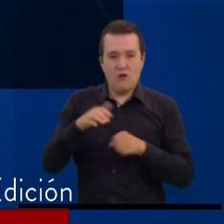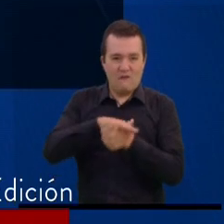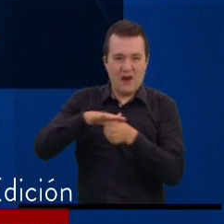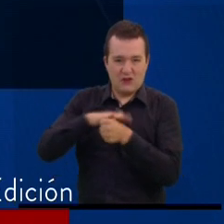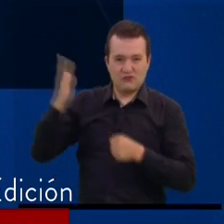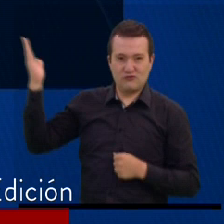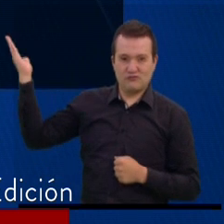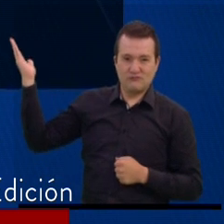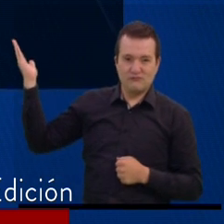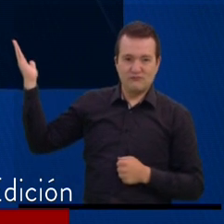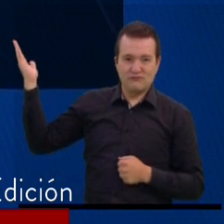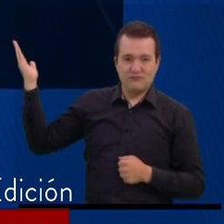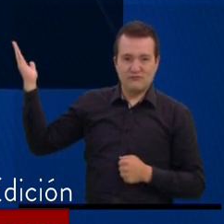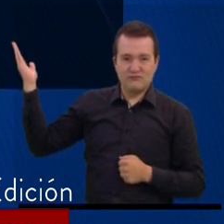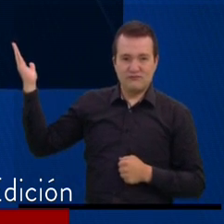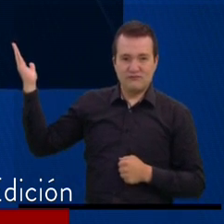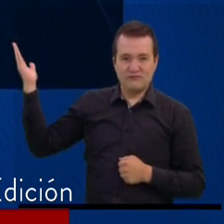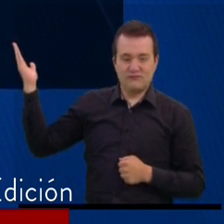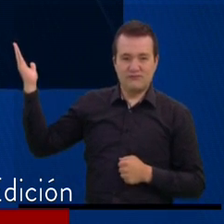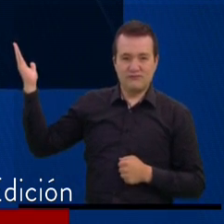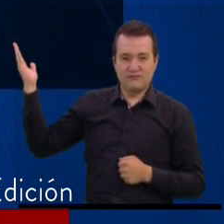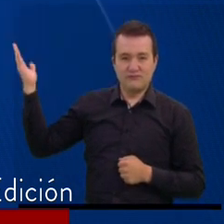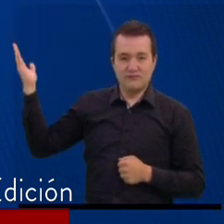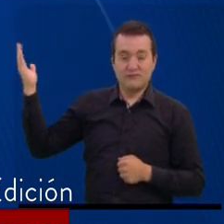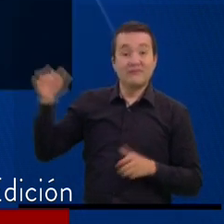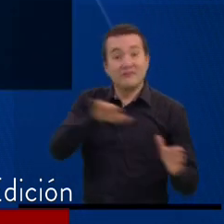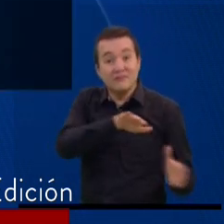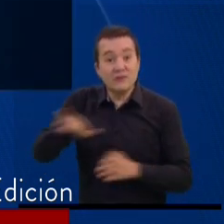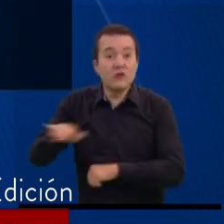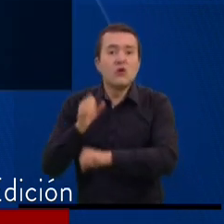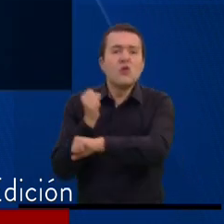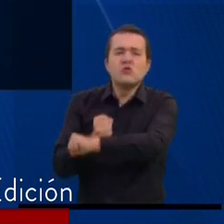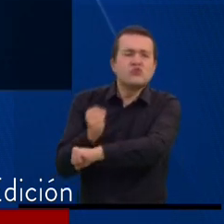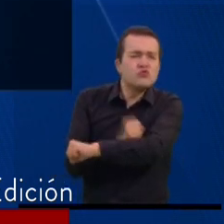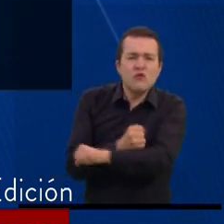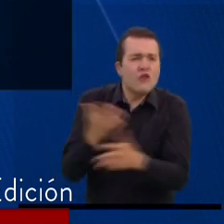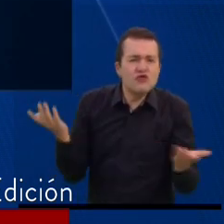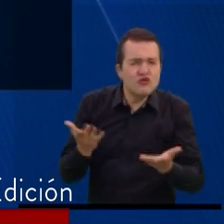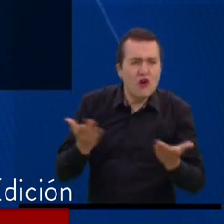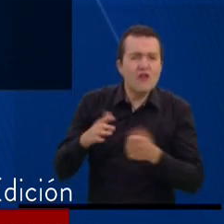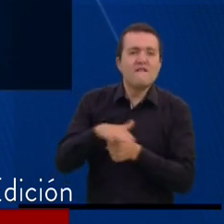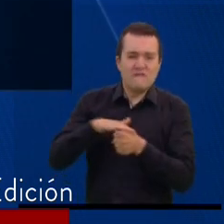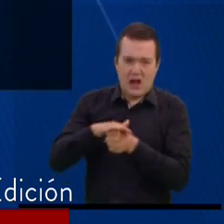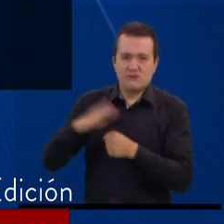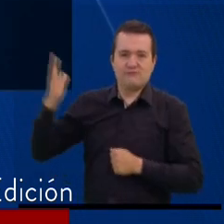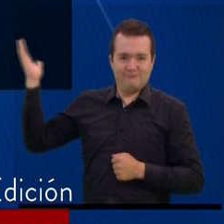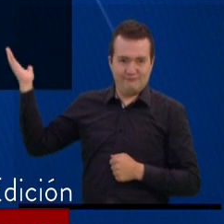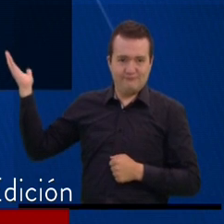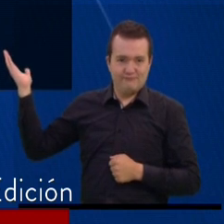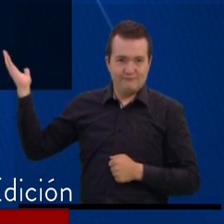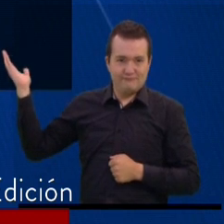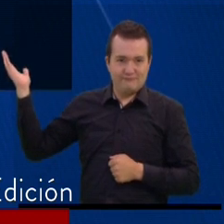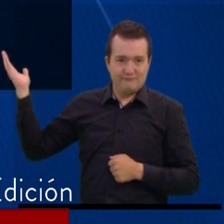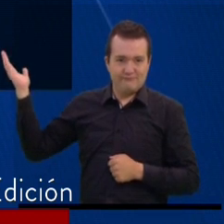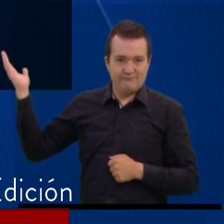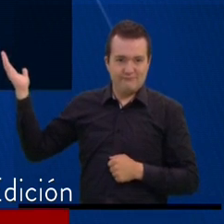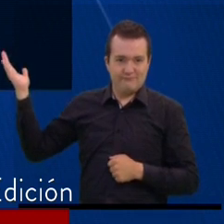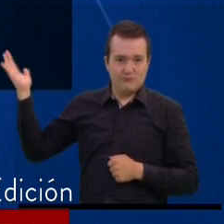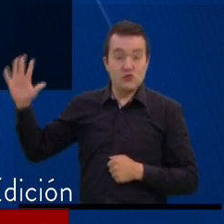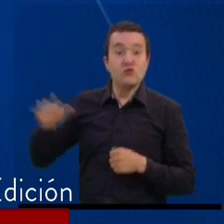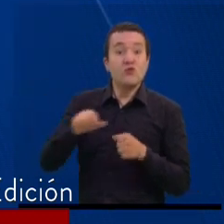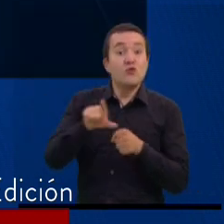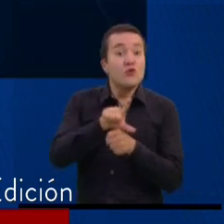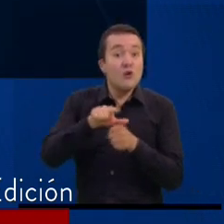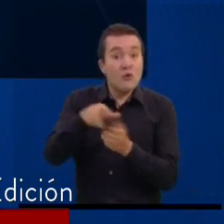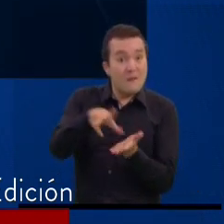Rubio, Chapinero Norte y Chapinero Central. Localidad de Suba, Barrio Britalia, Cantagalio y Mazurén. Localidad de Puente